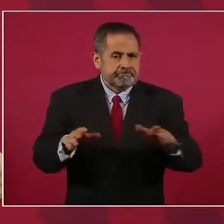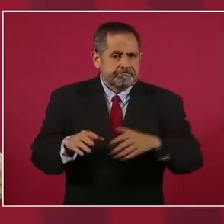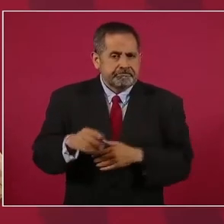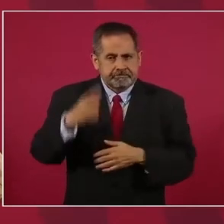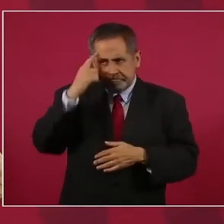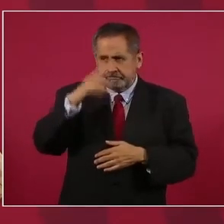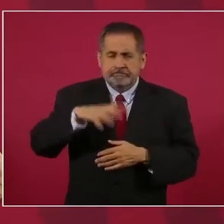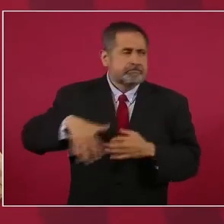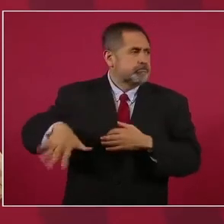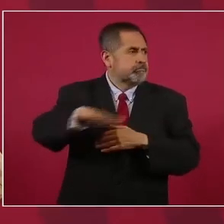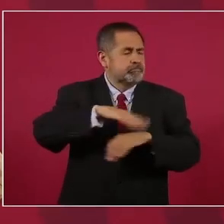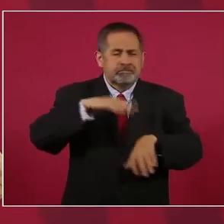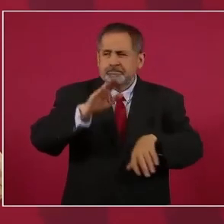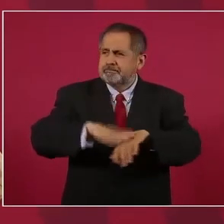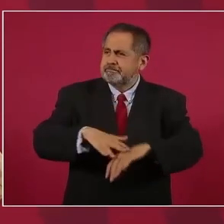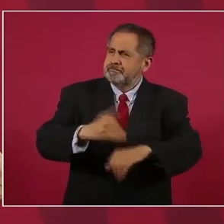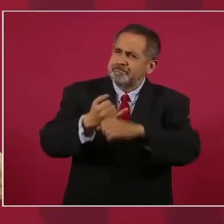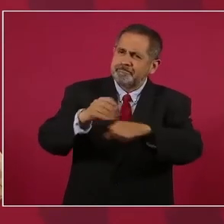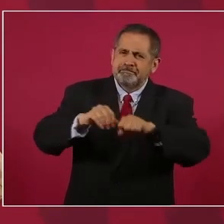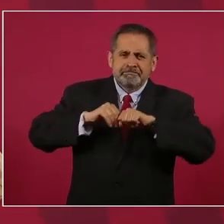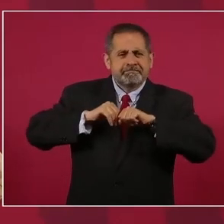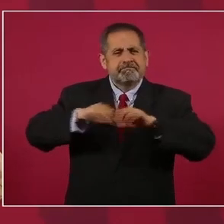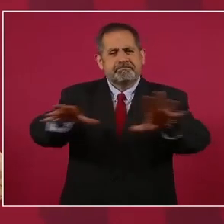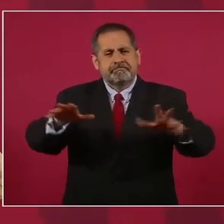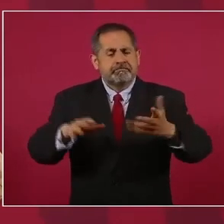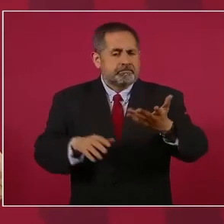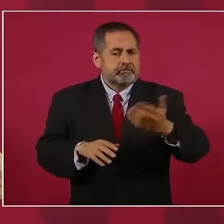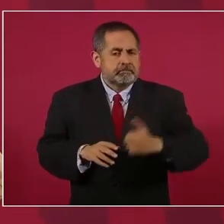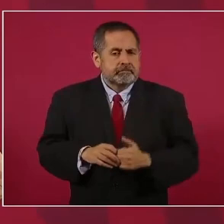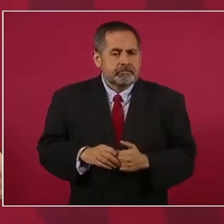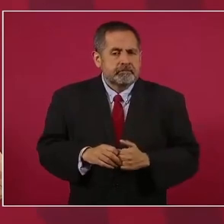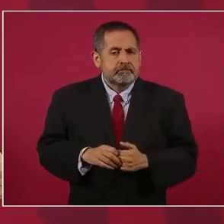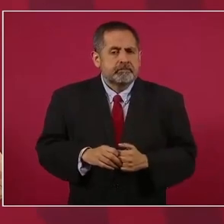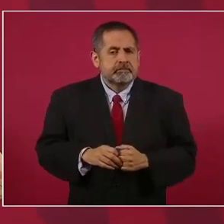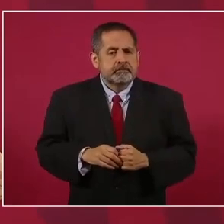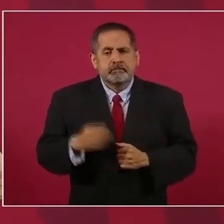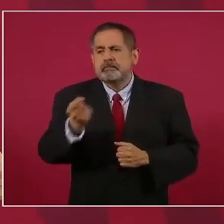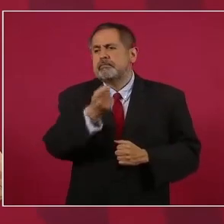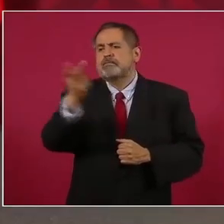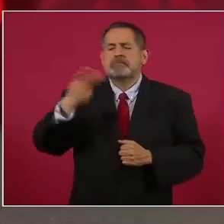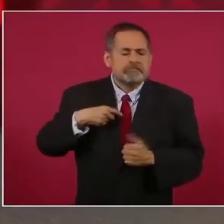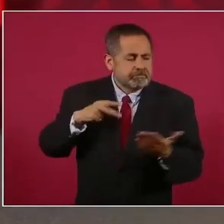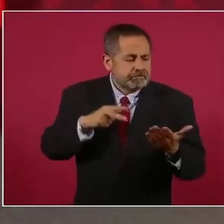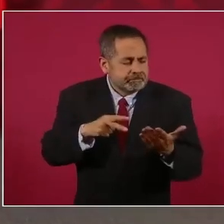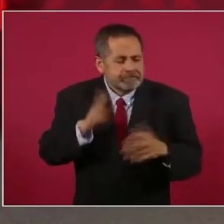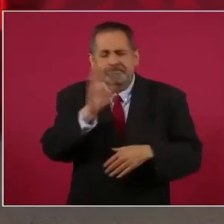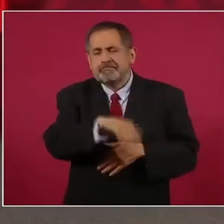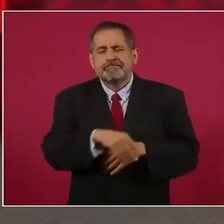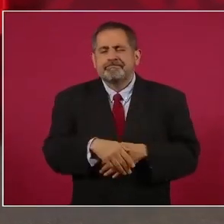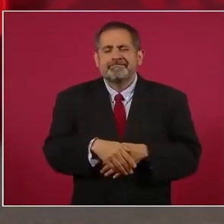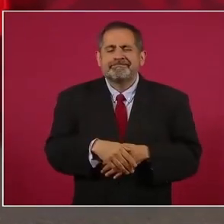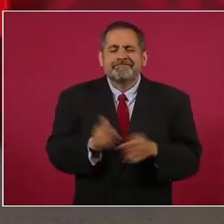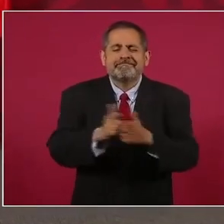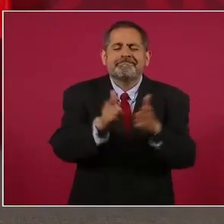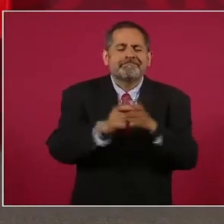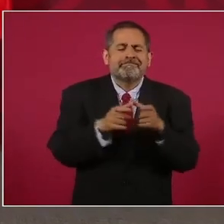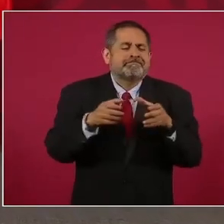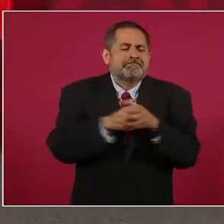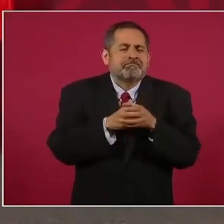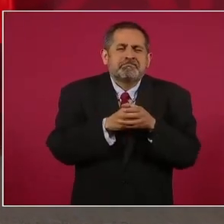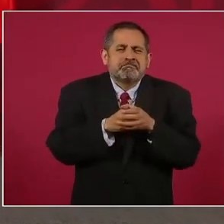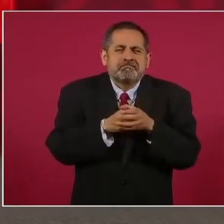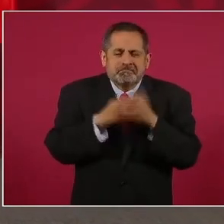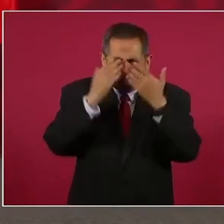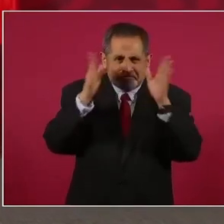Para que se difunda más y quienes vieron, pero son sectarios o están